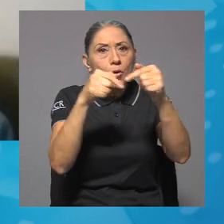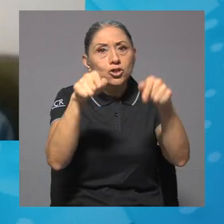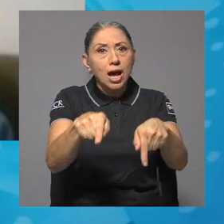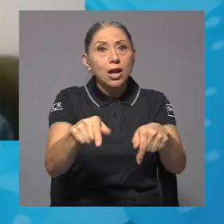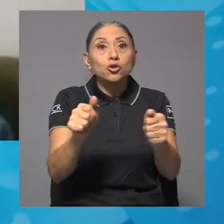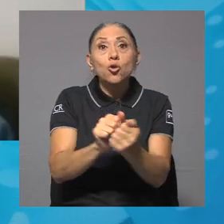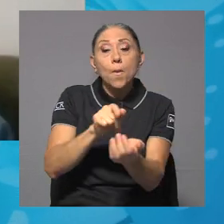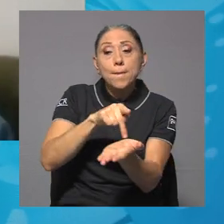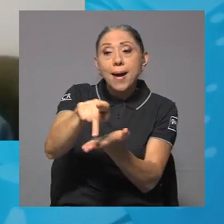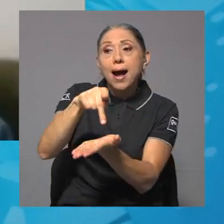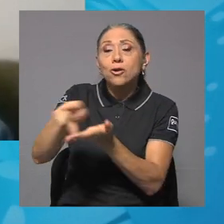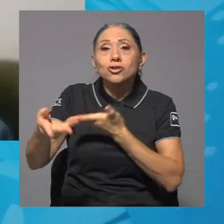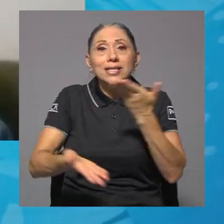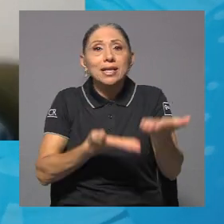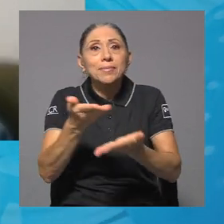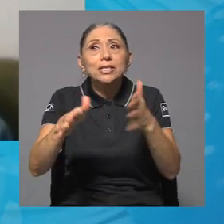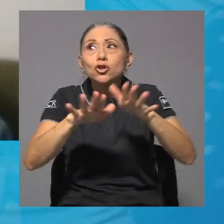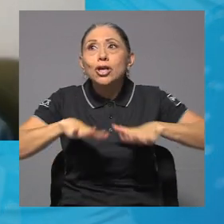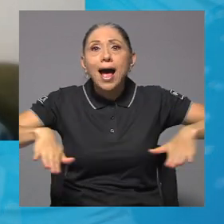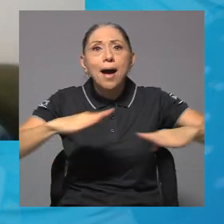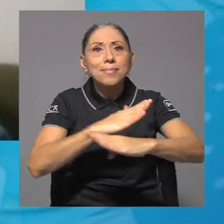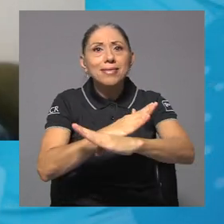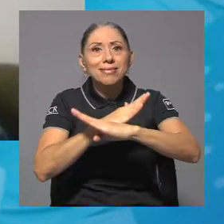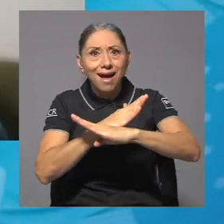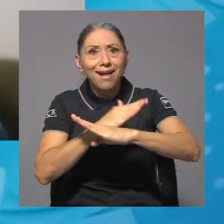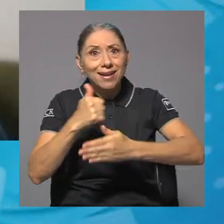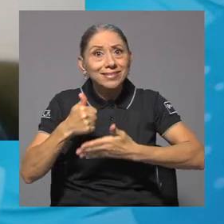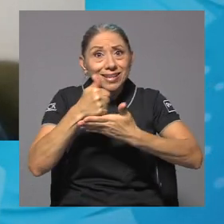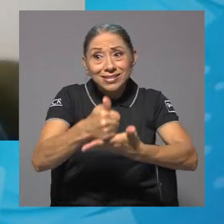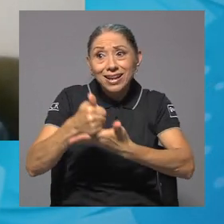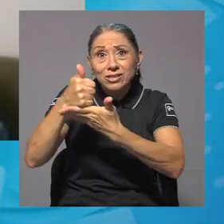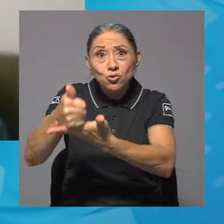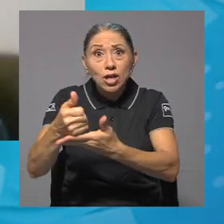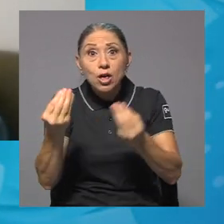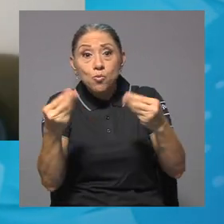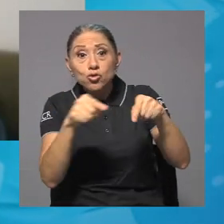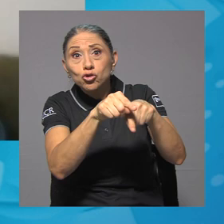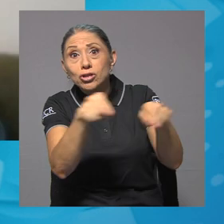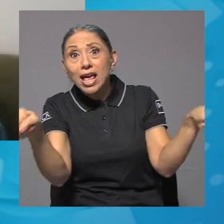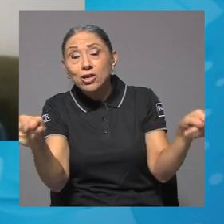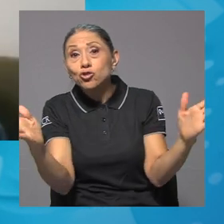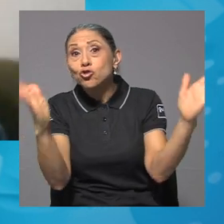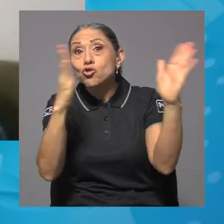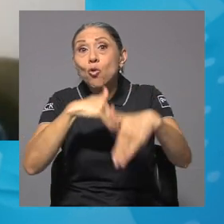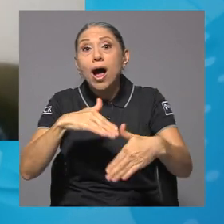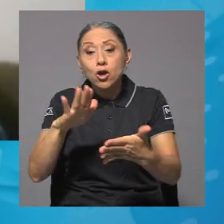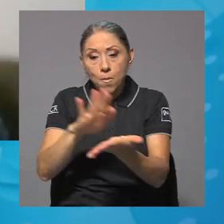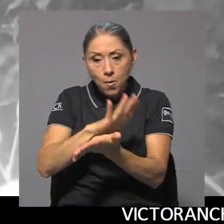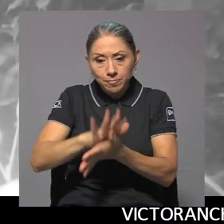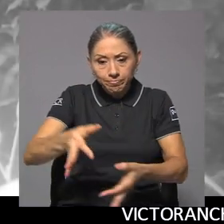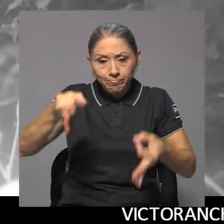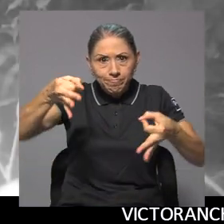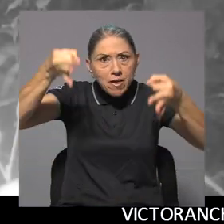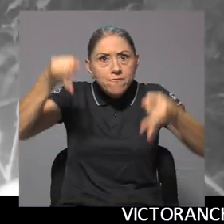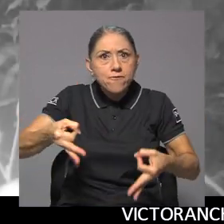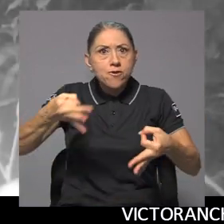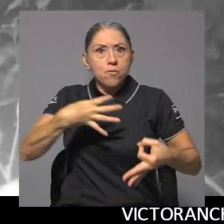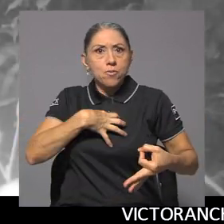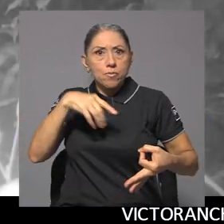apoyarlos con los pagos de servicios ambientales, por ejemplo, ¿verdad?, que se les ayude, muchos de ellos no tienen escrituras. Hay